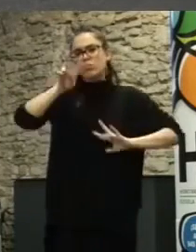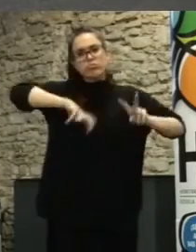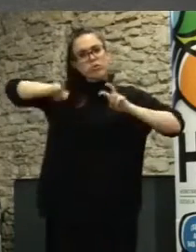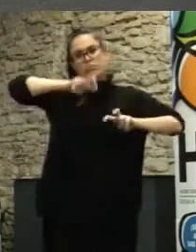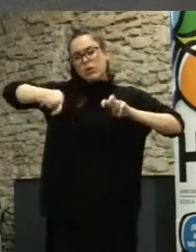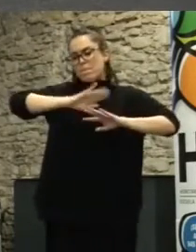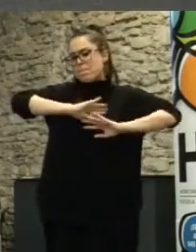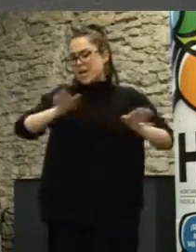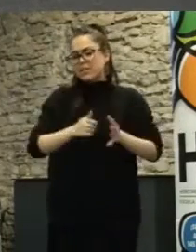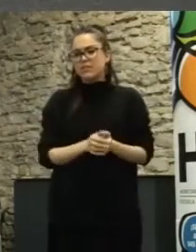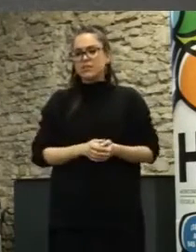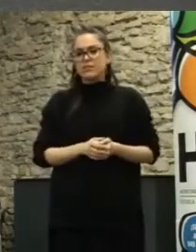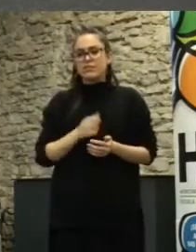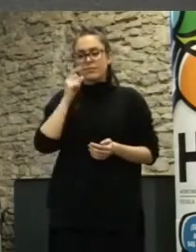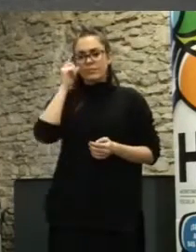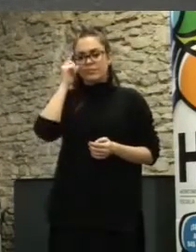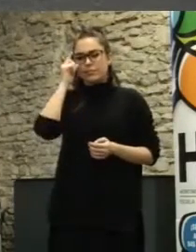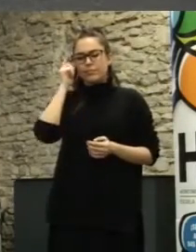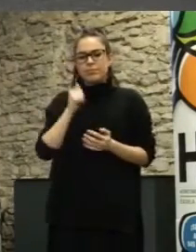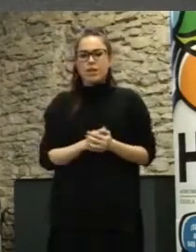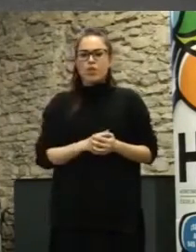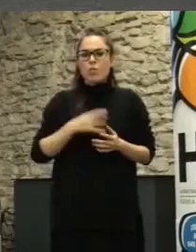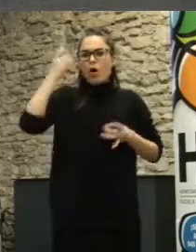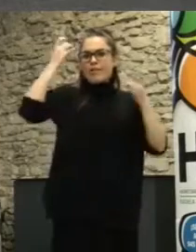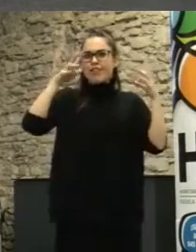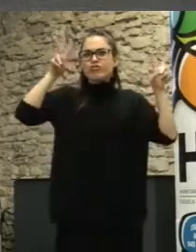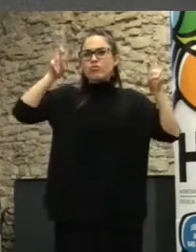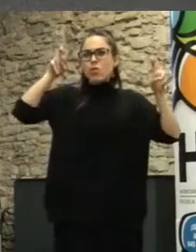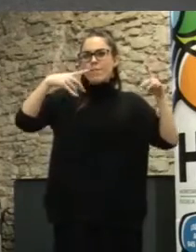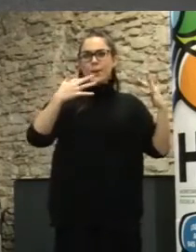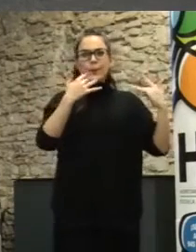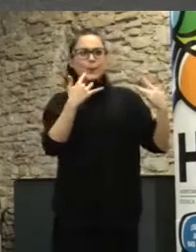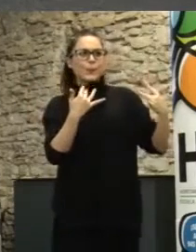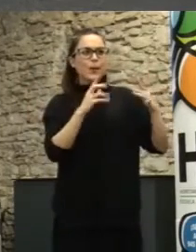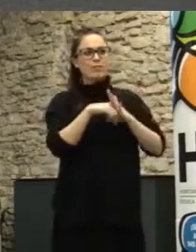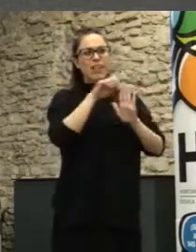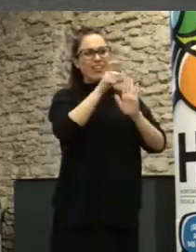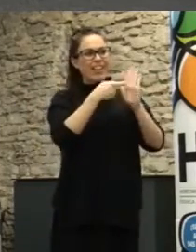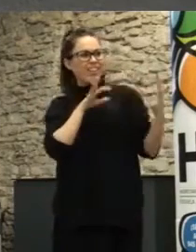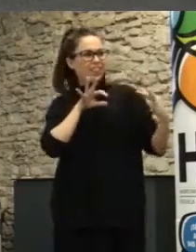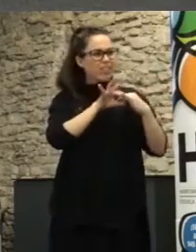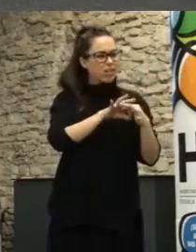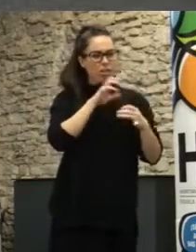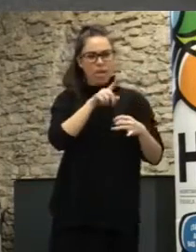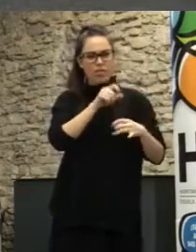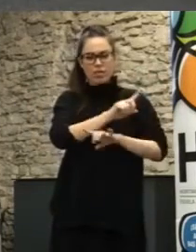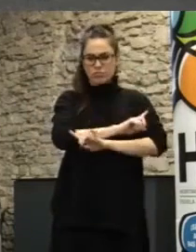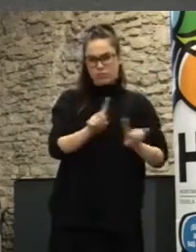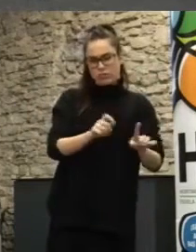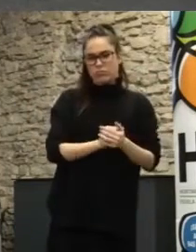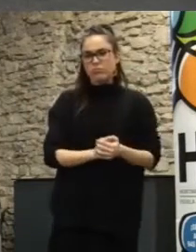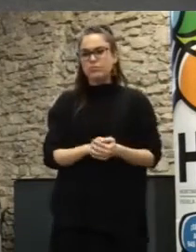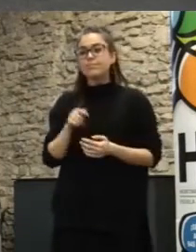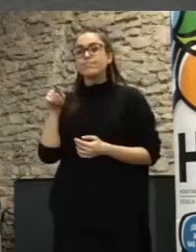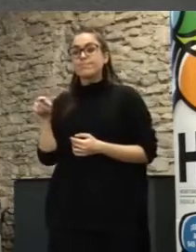ahí lo que se apuesta es por ideas que sean más frescas y que no estén acotadas al derecho administrativo en el